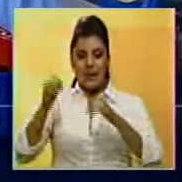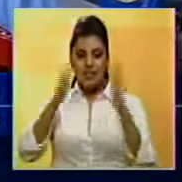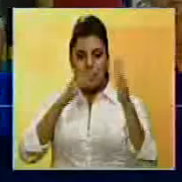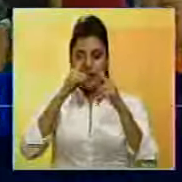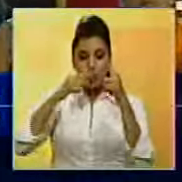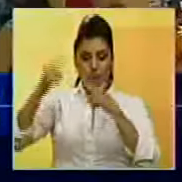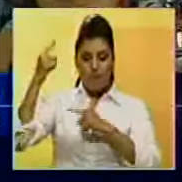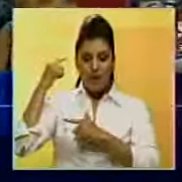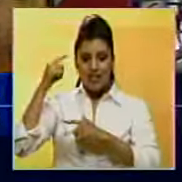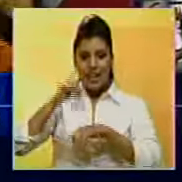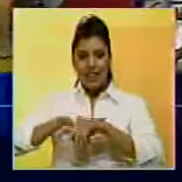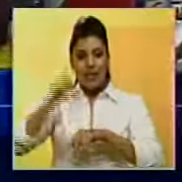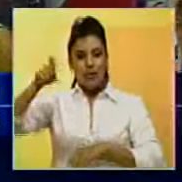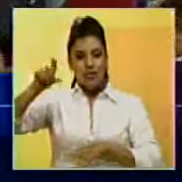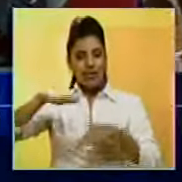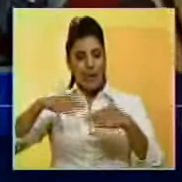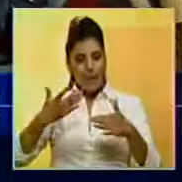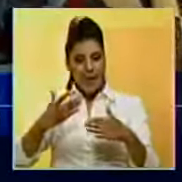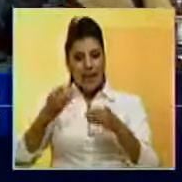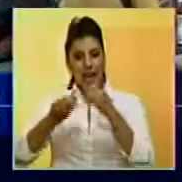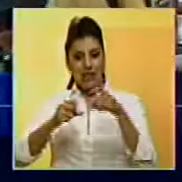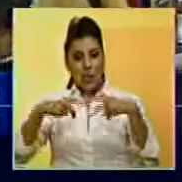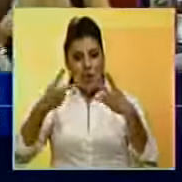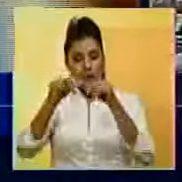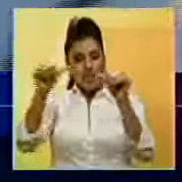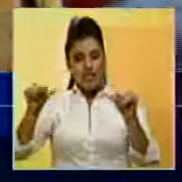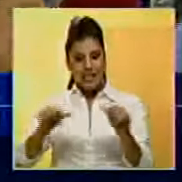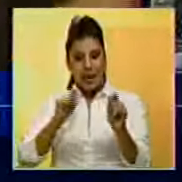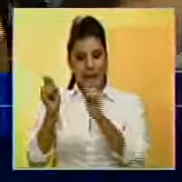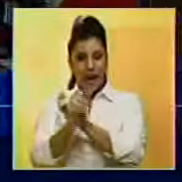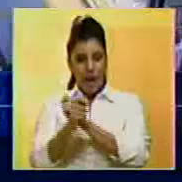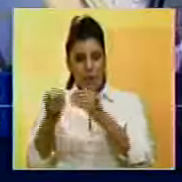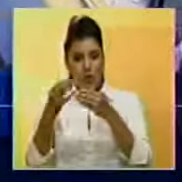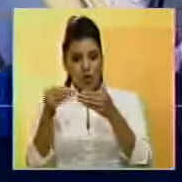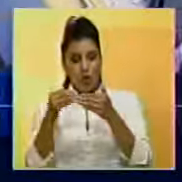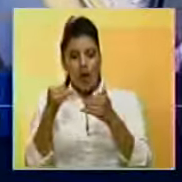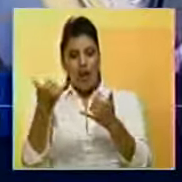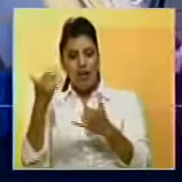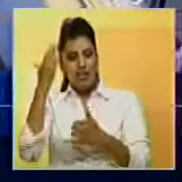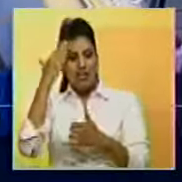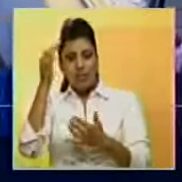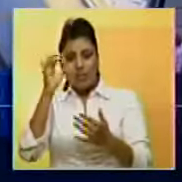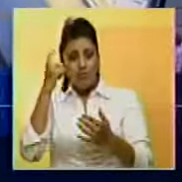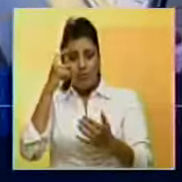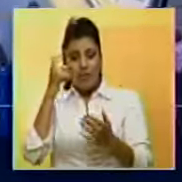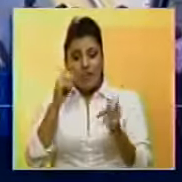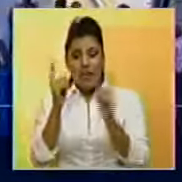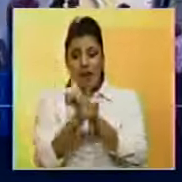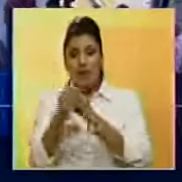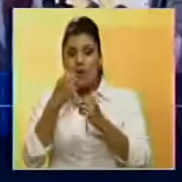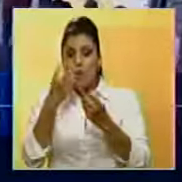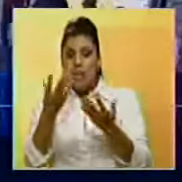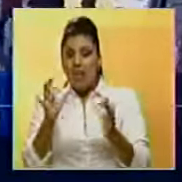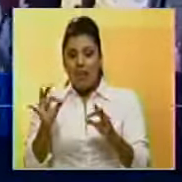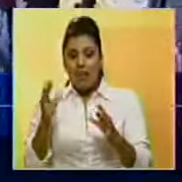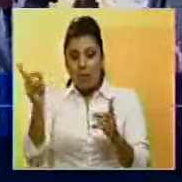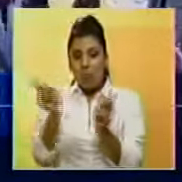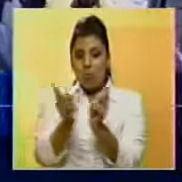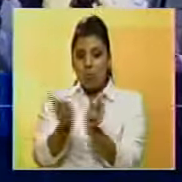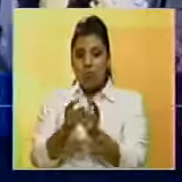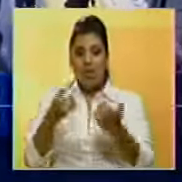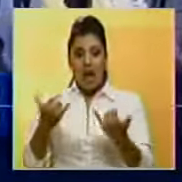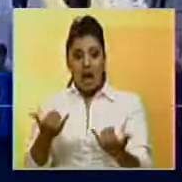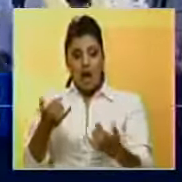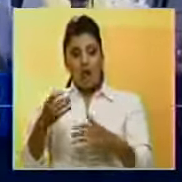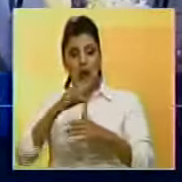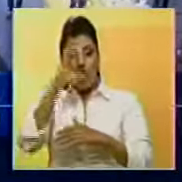marzo pasado como tiempo necesario para implementar el nuevo sistema cambiario sin que se sepa en qué se traducirá dicho mecanismo. Consejo